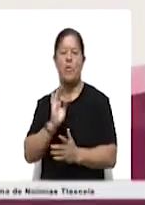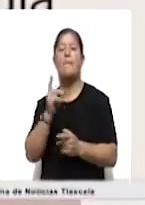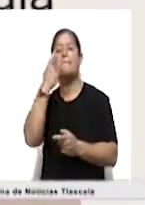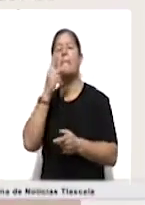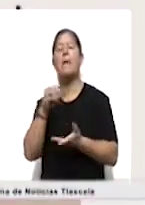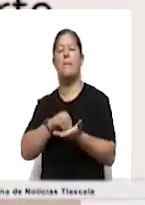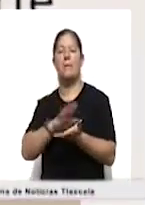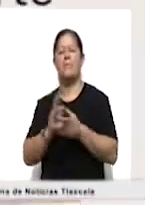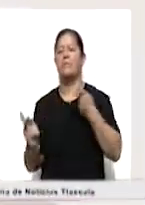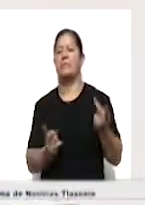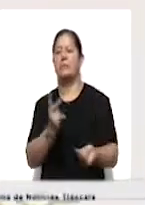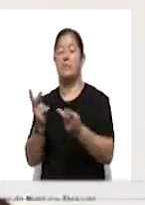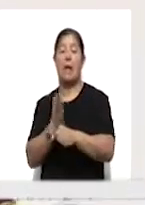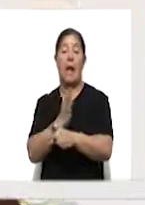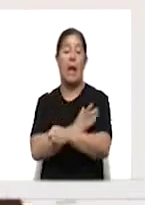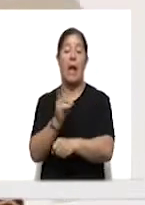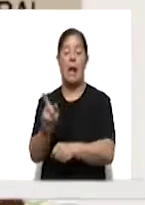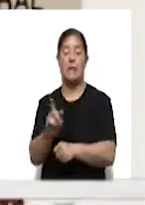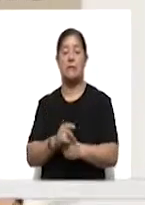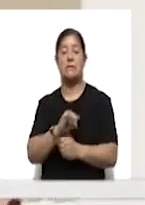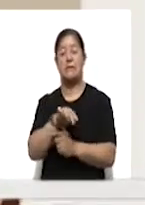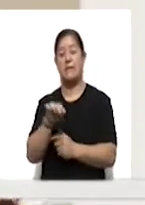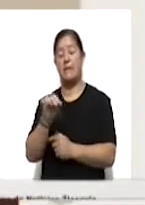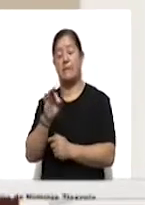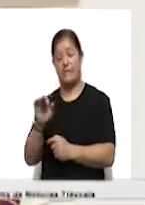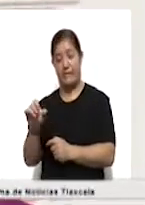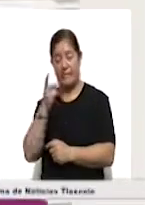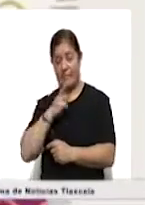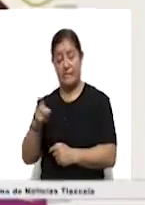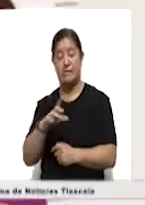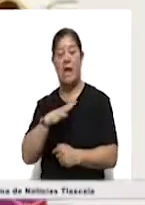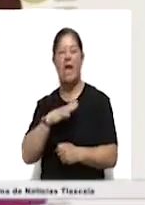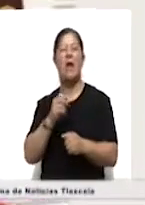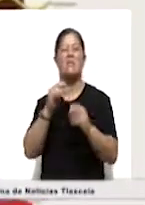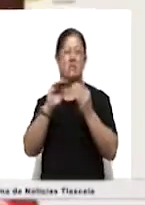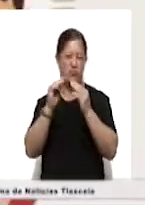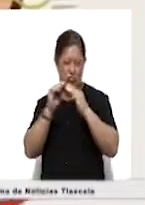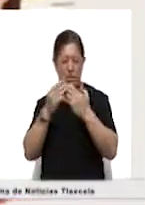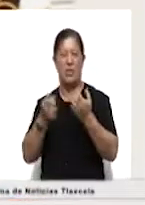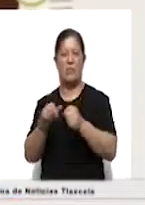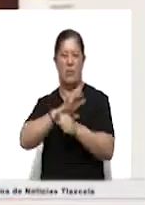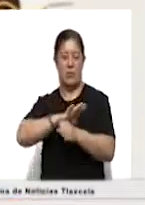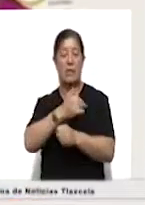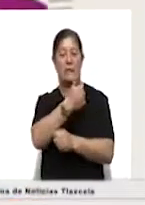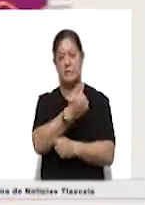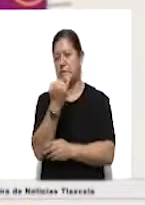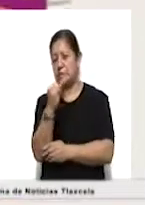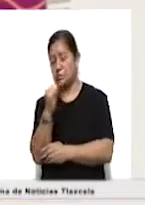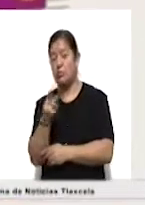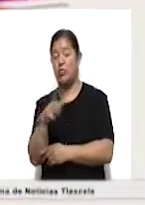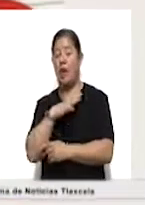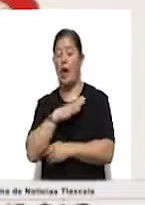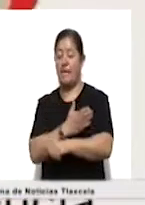popular. En un principio, el organismo electoral decidió que por motivos de la contingencia y ante los comicios electorales del 6 de junio, se